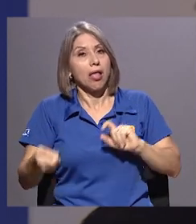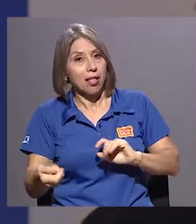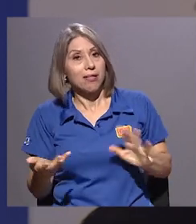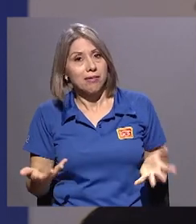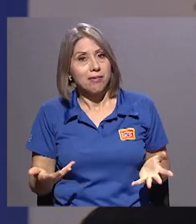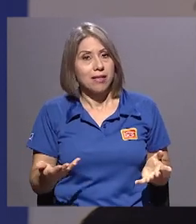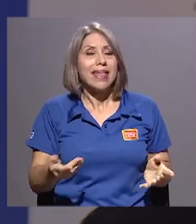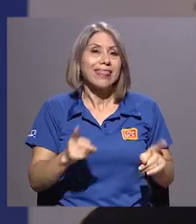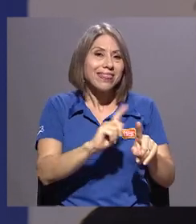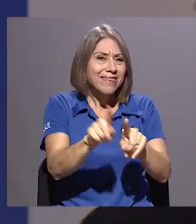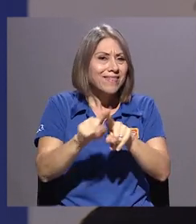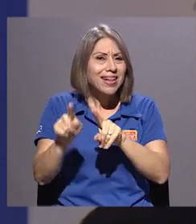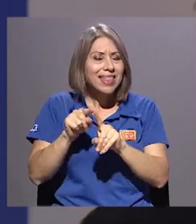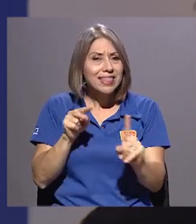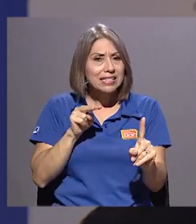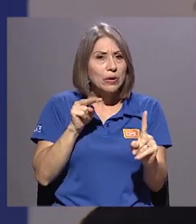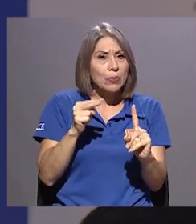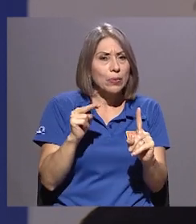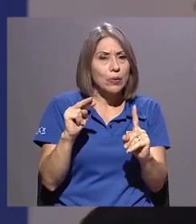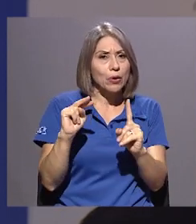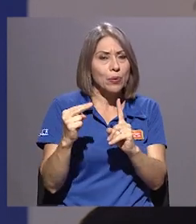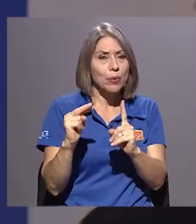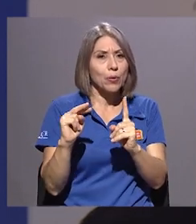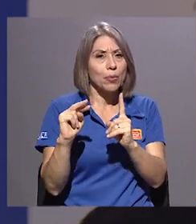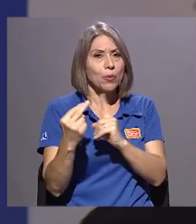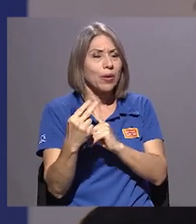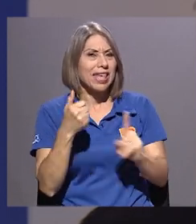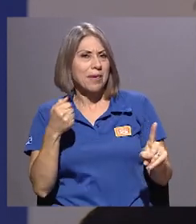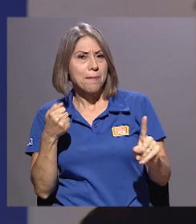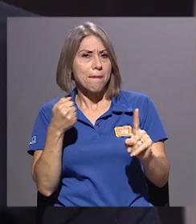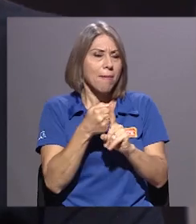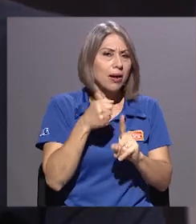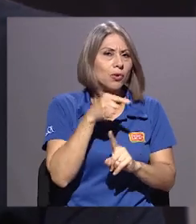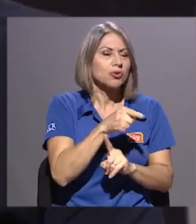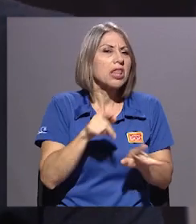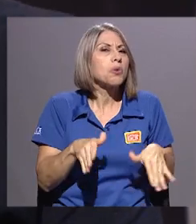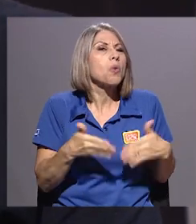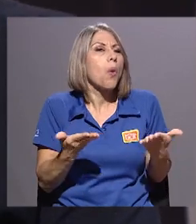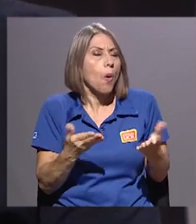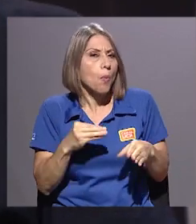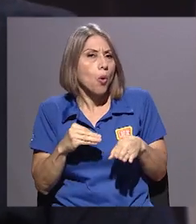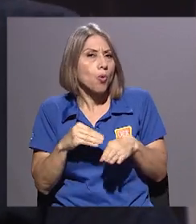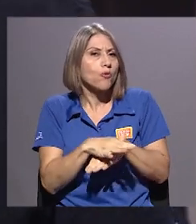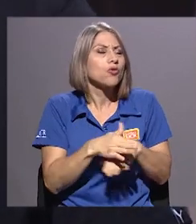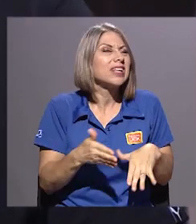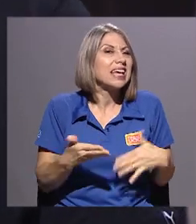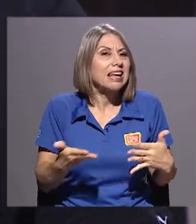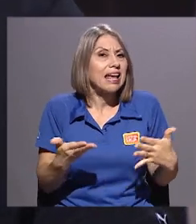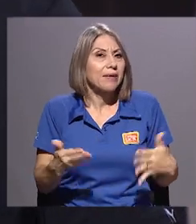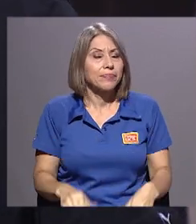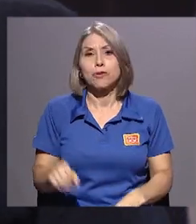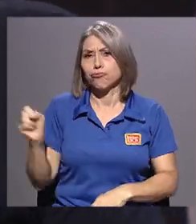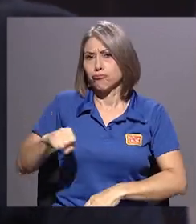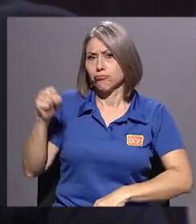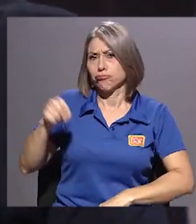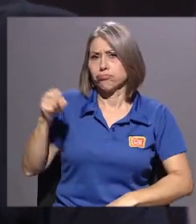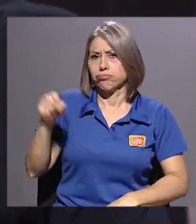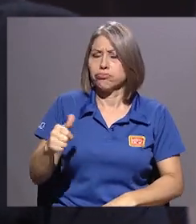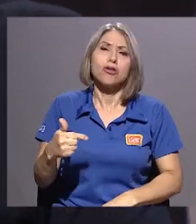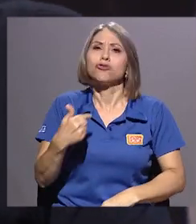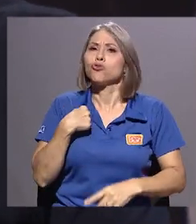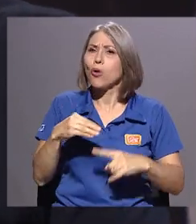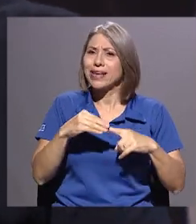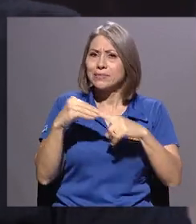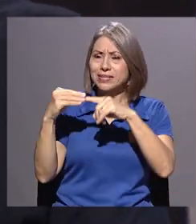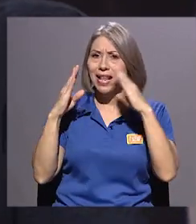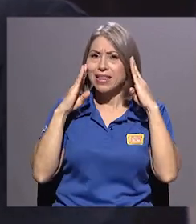otras lecturas que le da el público a la obra? ¿Influye de alguna manera? Sin duda, muchísimo. Yo le doy, por lo menos, le doy muy especial